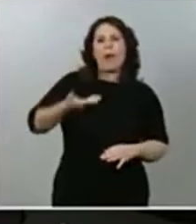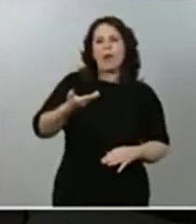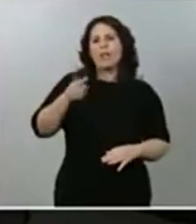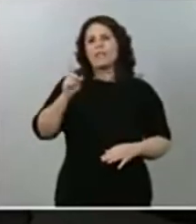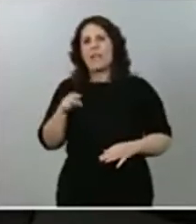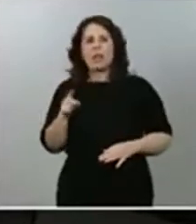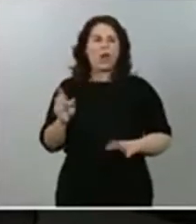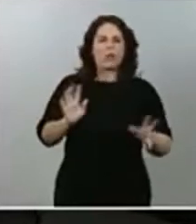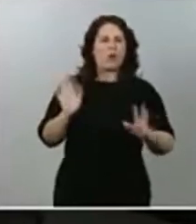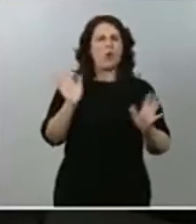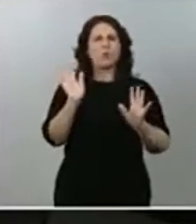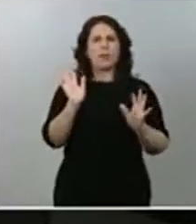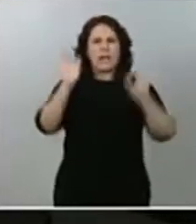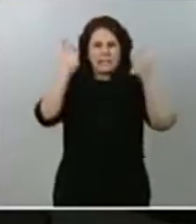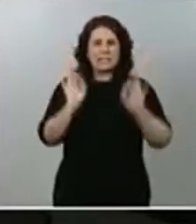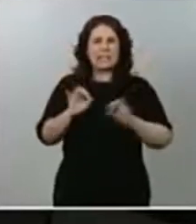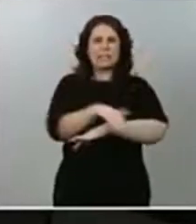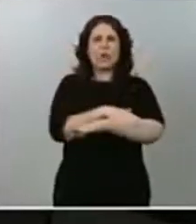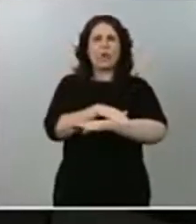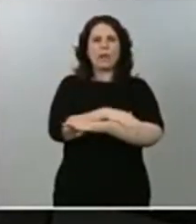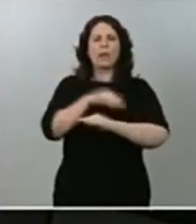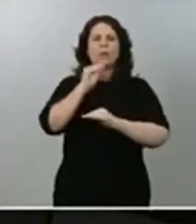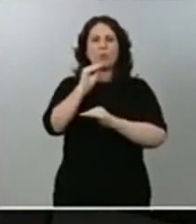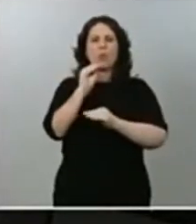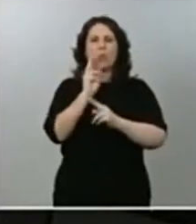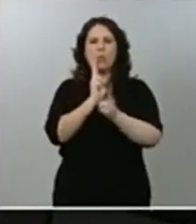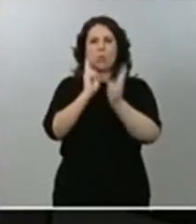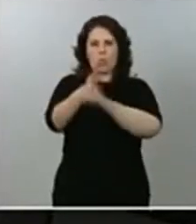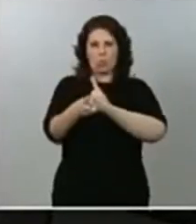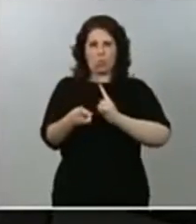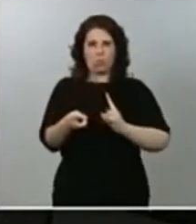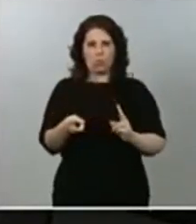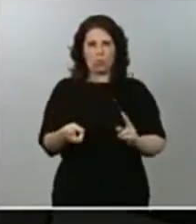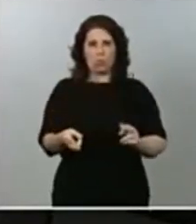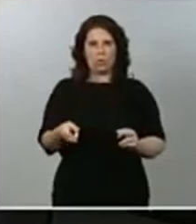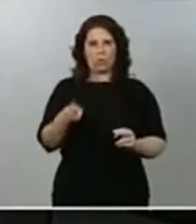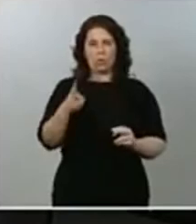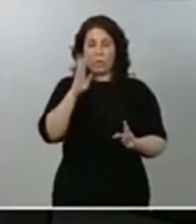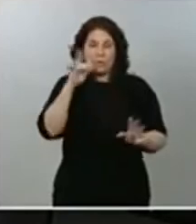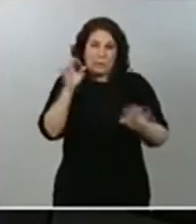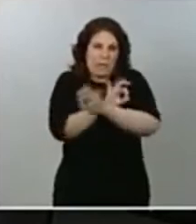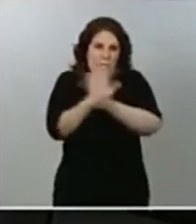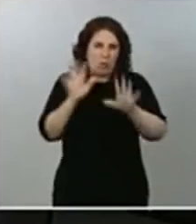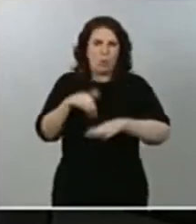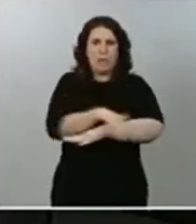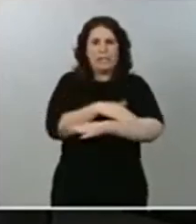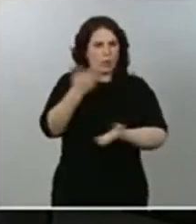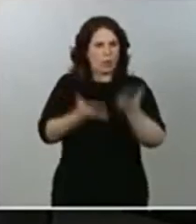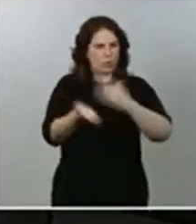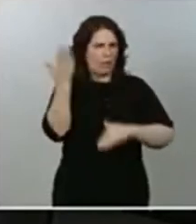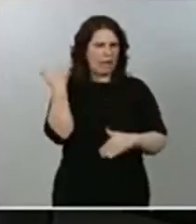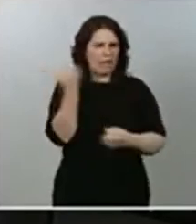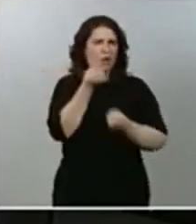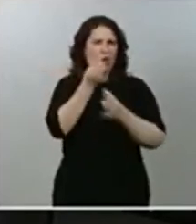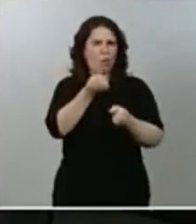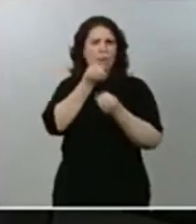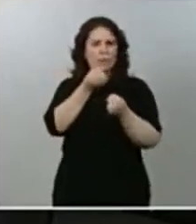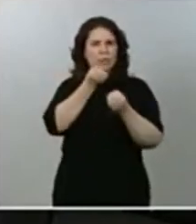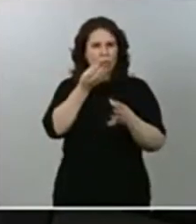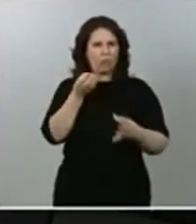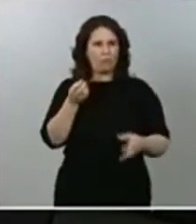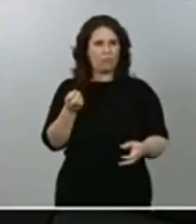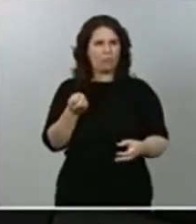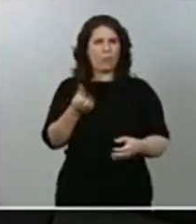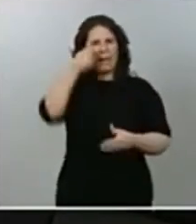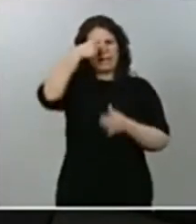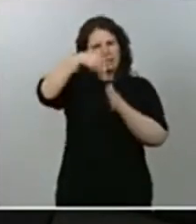es exactamente la posición del gobierno y a ver si me equivoco, porque el ministro de Justicia ayer lo comentó abundando en que esto